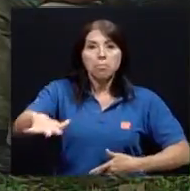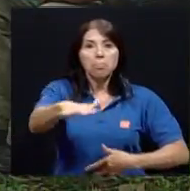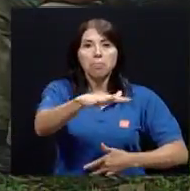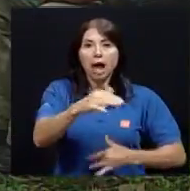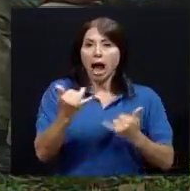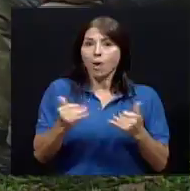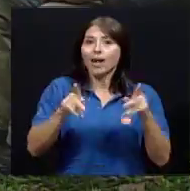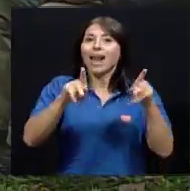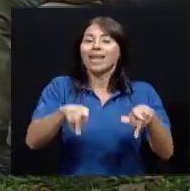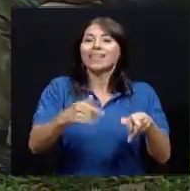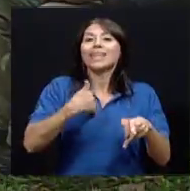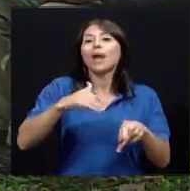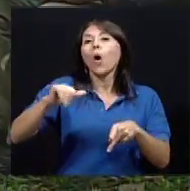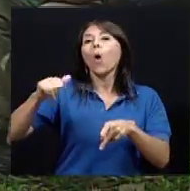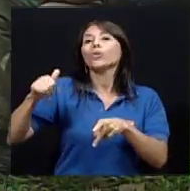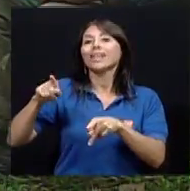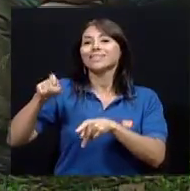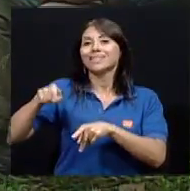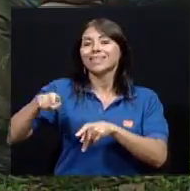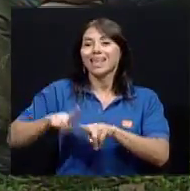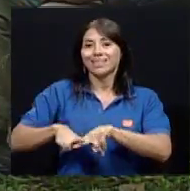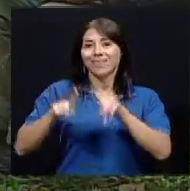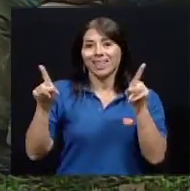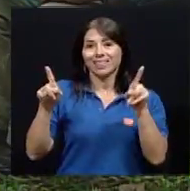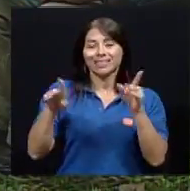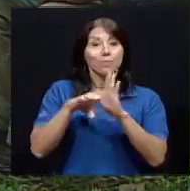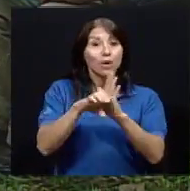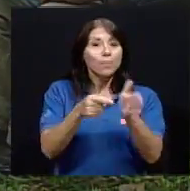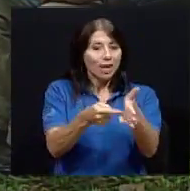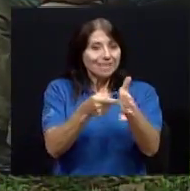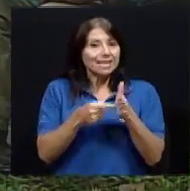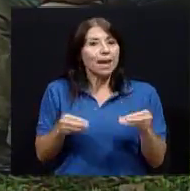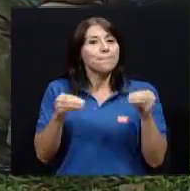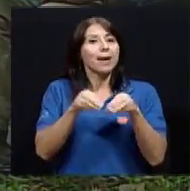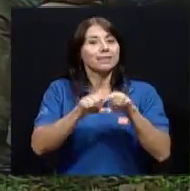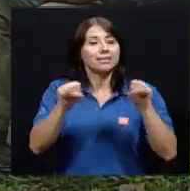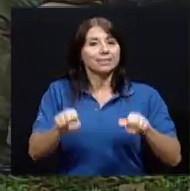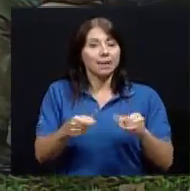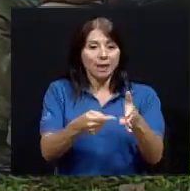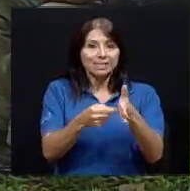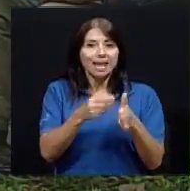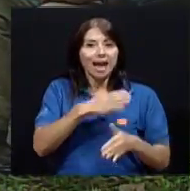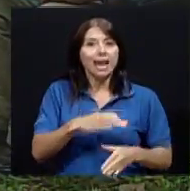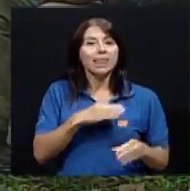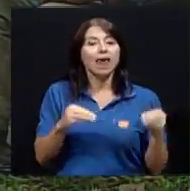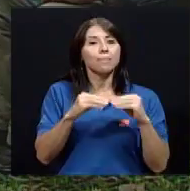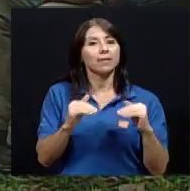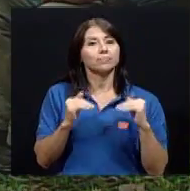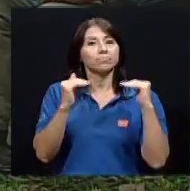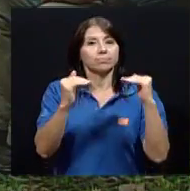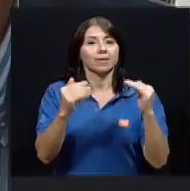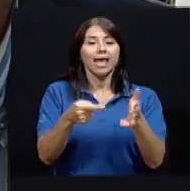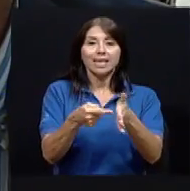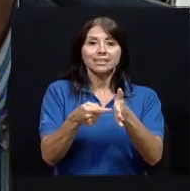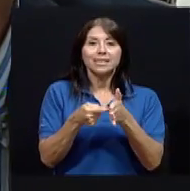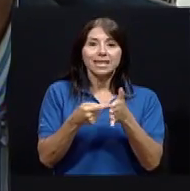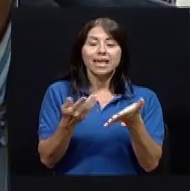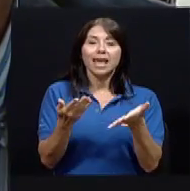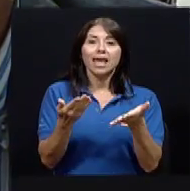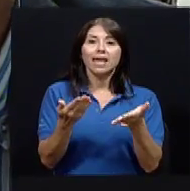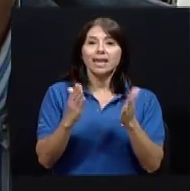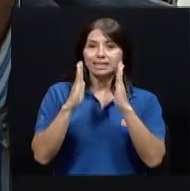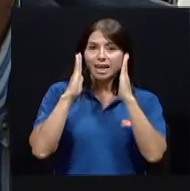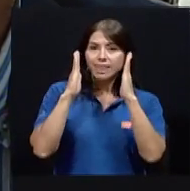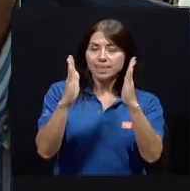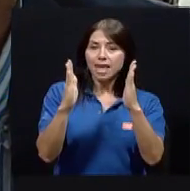tiene necesidades que son diferentes, por ejemplo, ya exige más del sistema, exige una mayor calidad, exige que se la